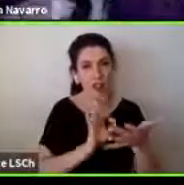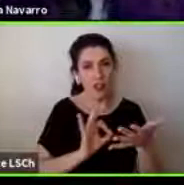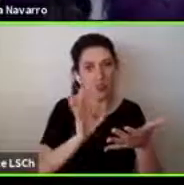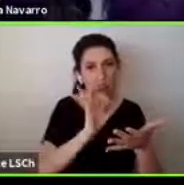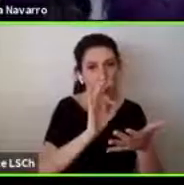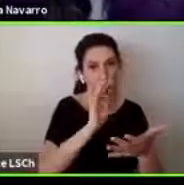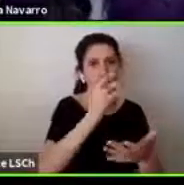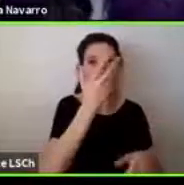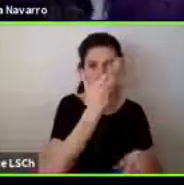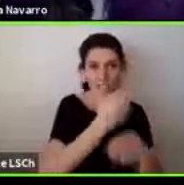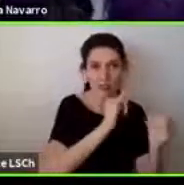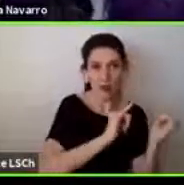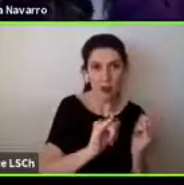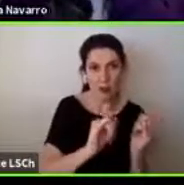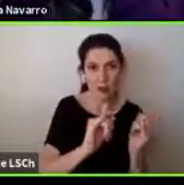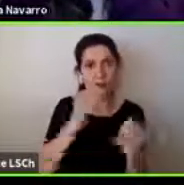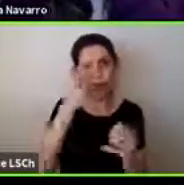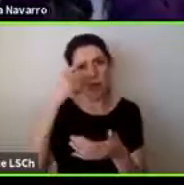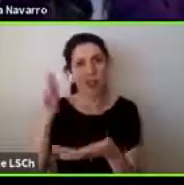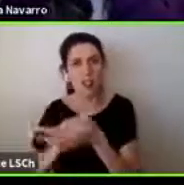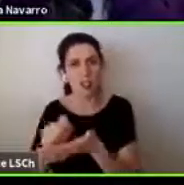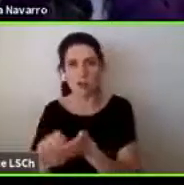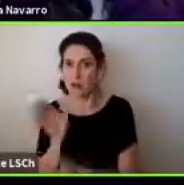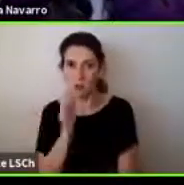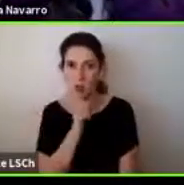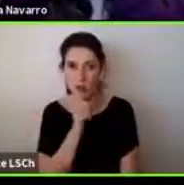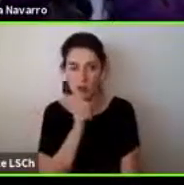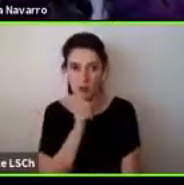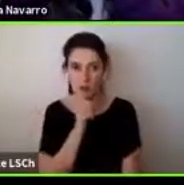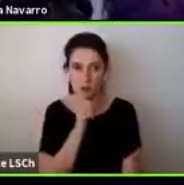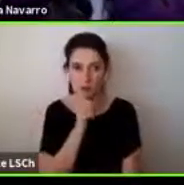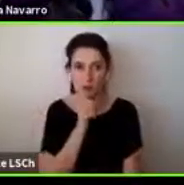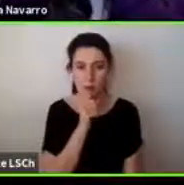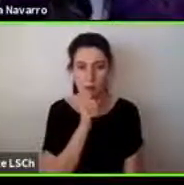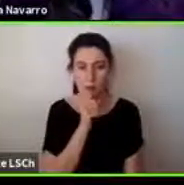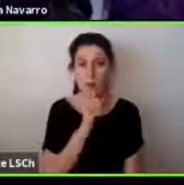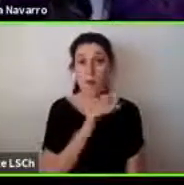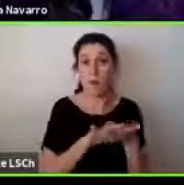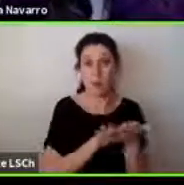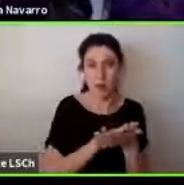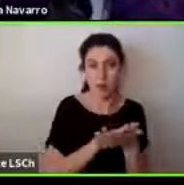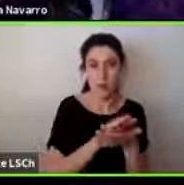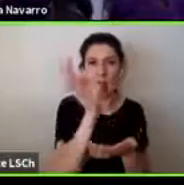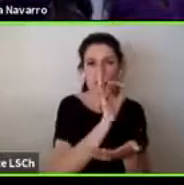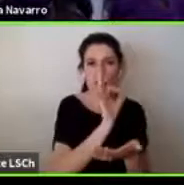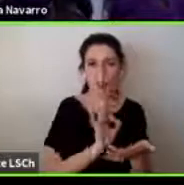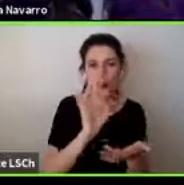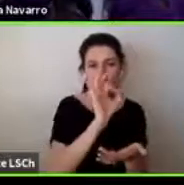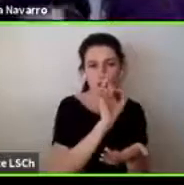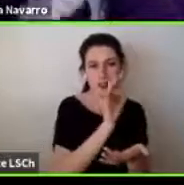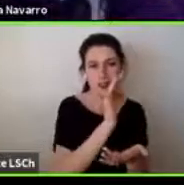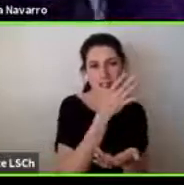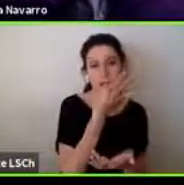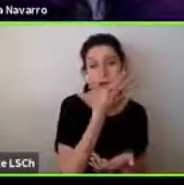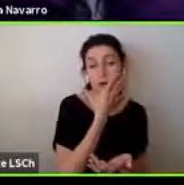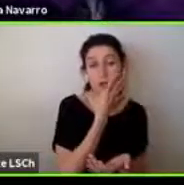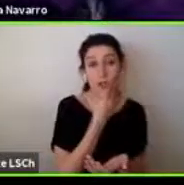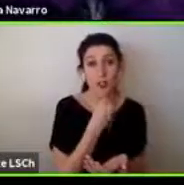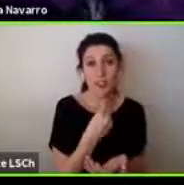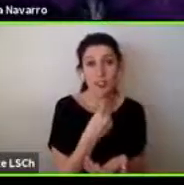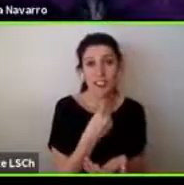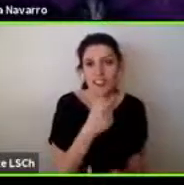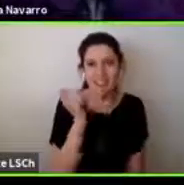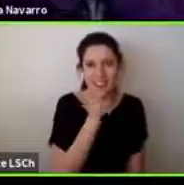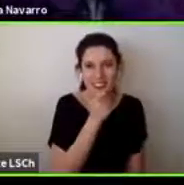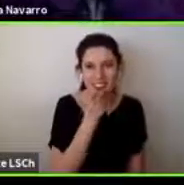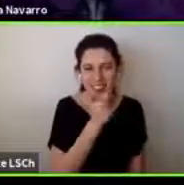porque no sé que los monitos sean atractivos sean no sé como chistosos